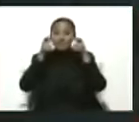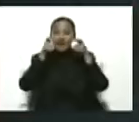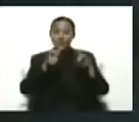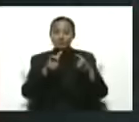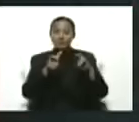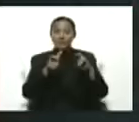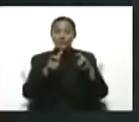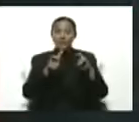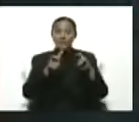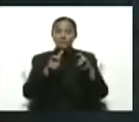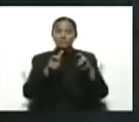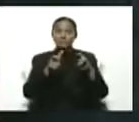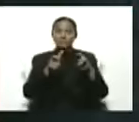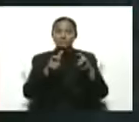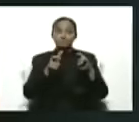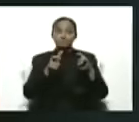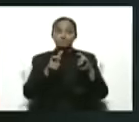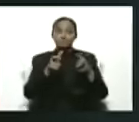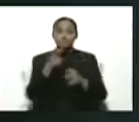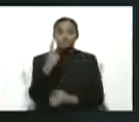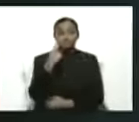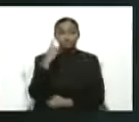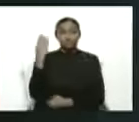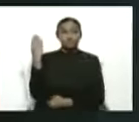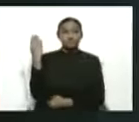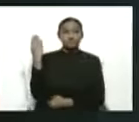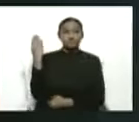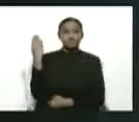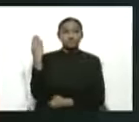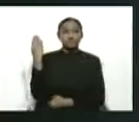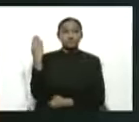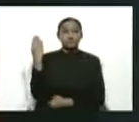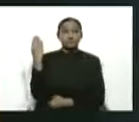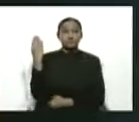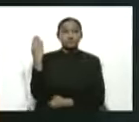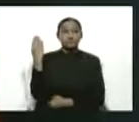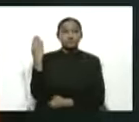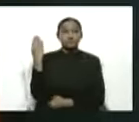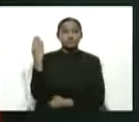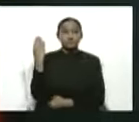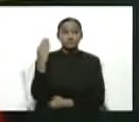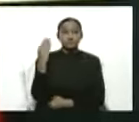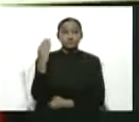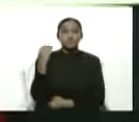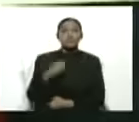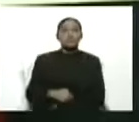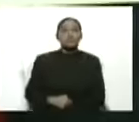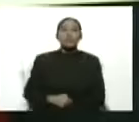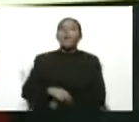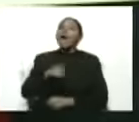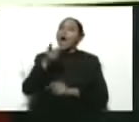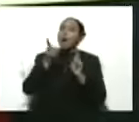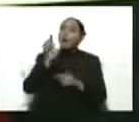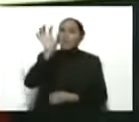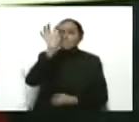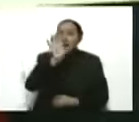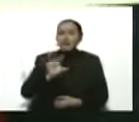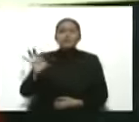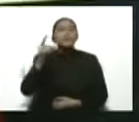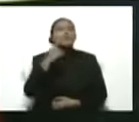países que tienen apenas 500 mil votantes o hay otros que tienen